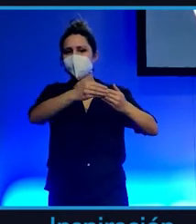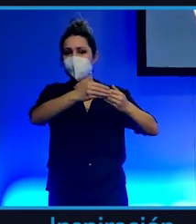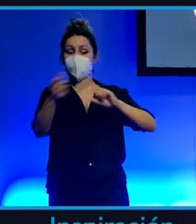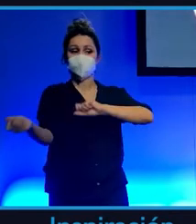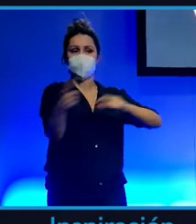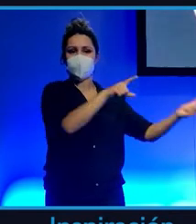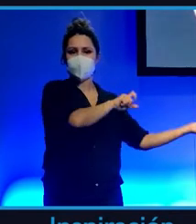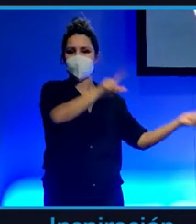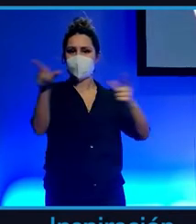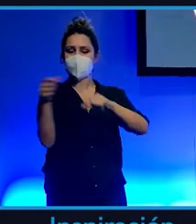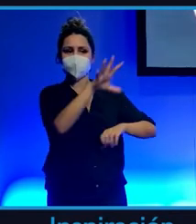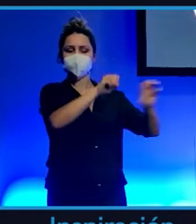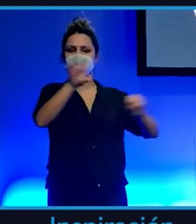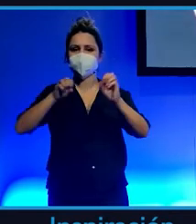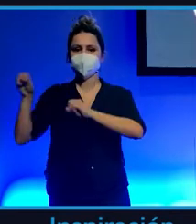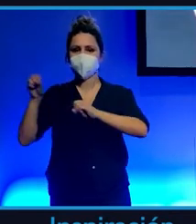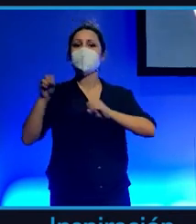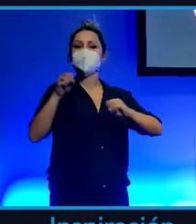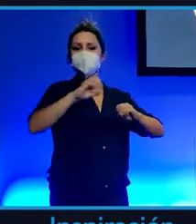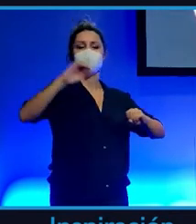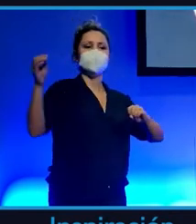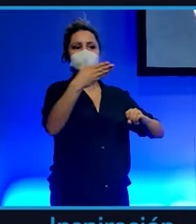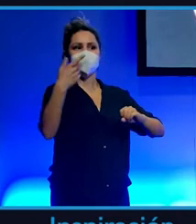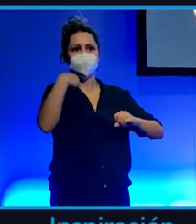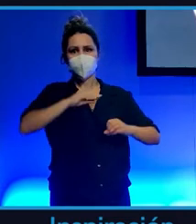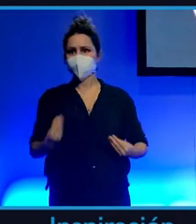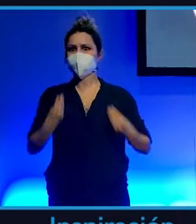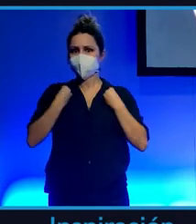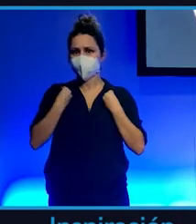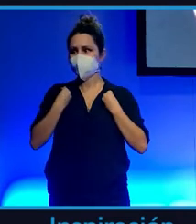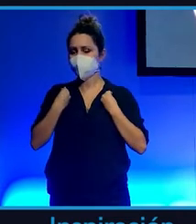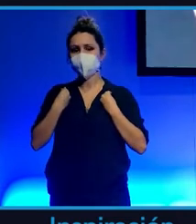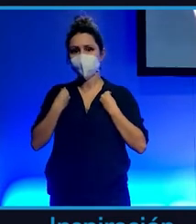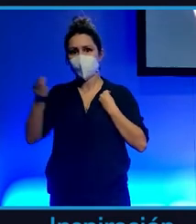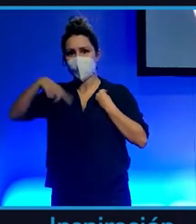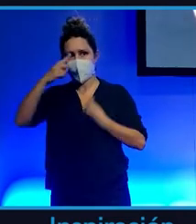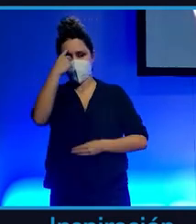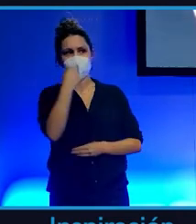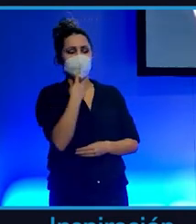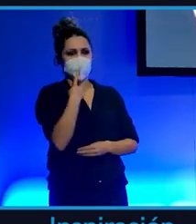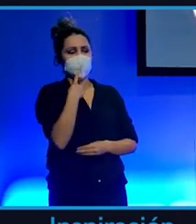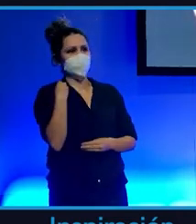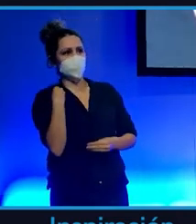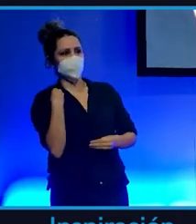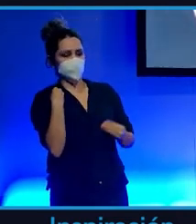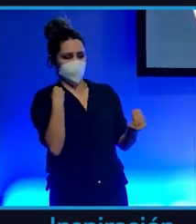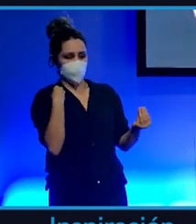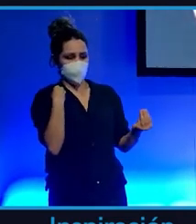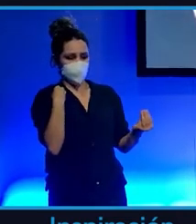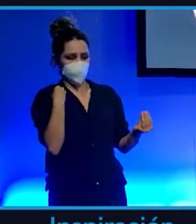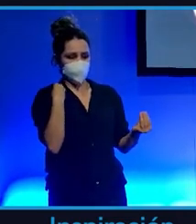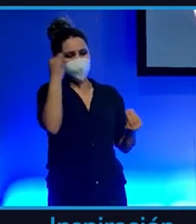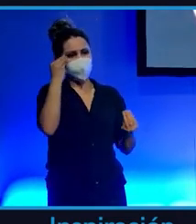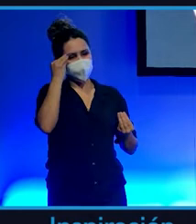terceros de compraventa de Bitcoin se han asustado. Se han asustado y han dicho tenemos que dejar de pensar que esto no va a ningún sitio en nuestros clientes